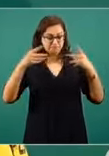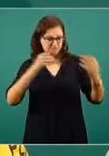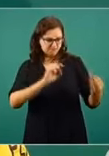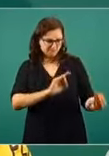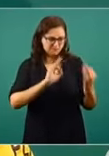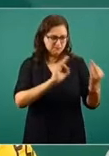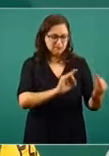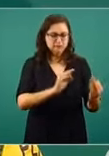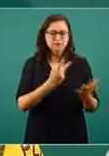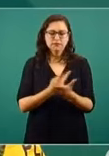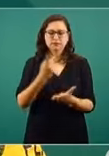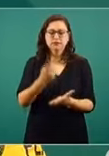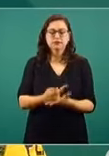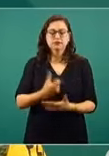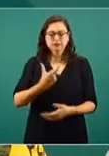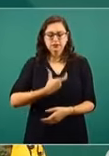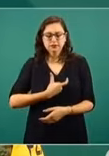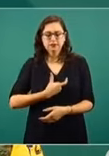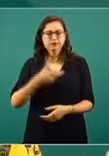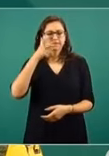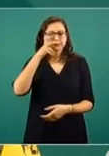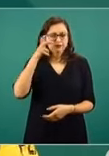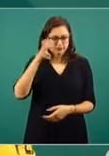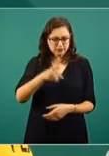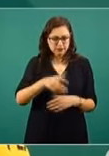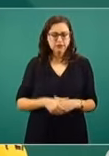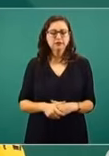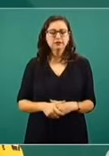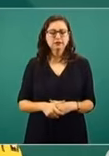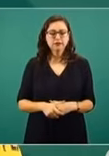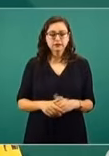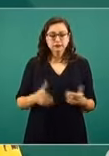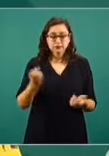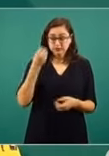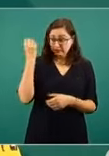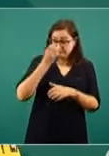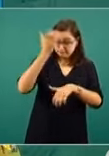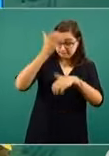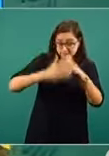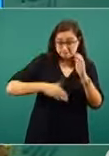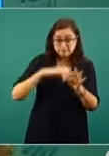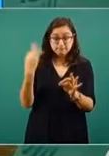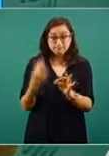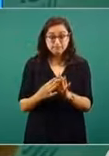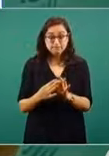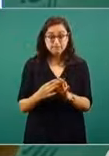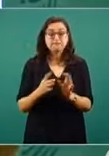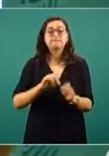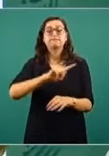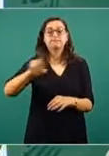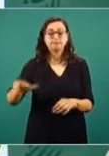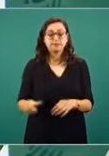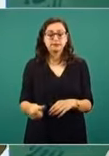medalla Miguel Hidalgo. Al término del evento se dará el inicio